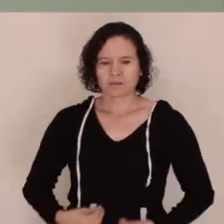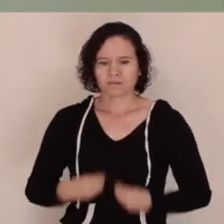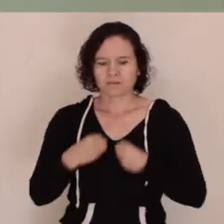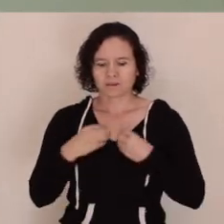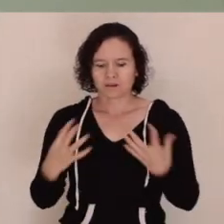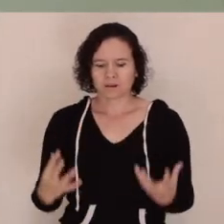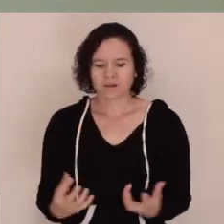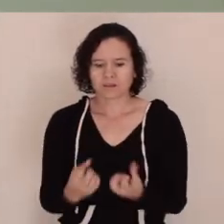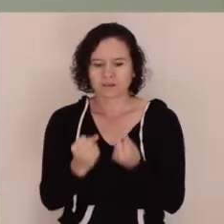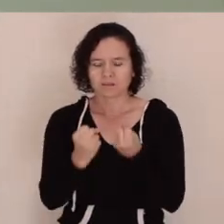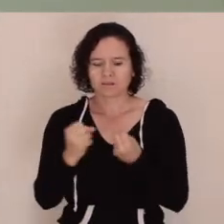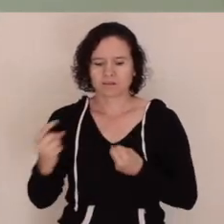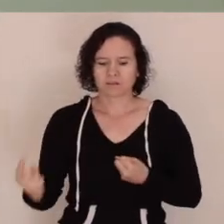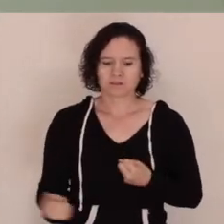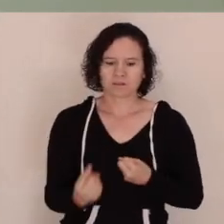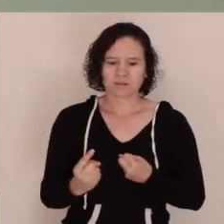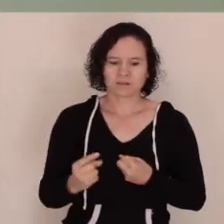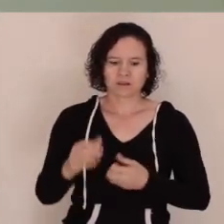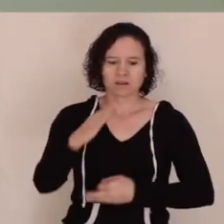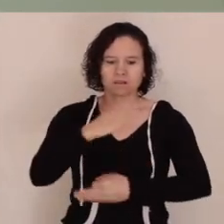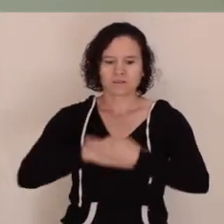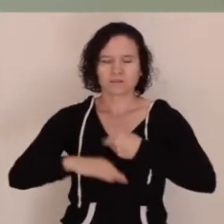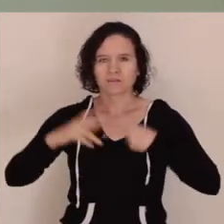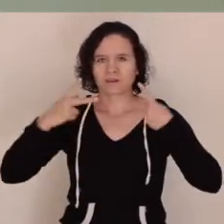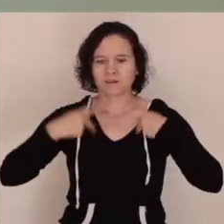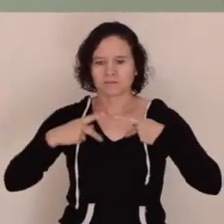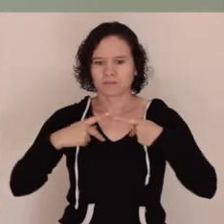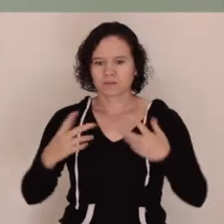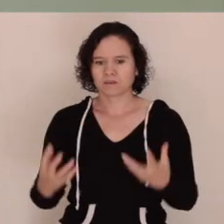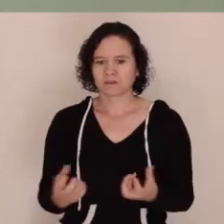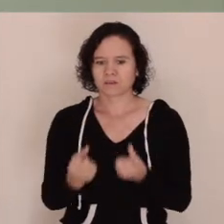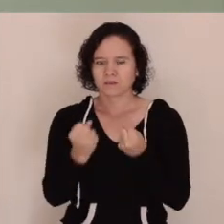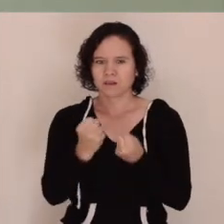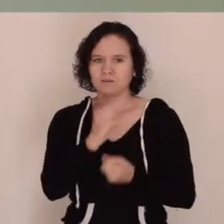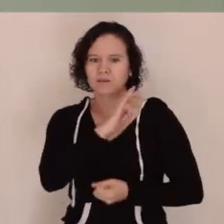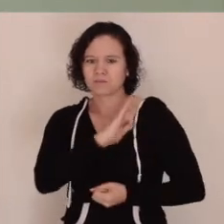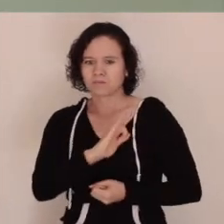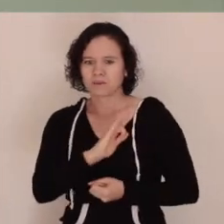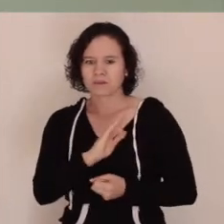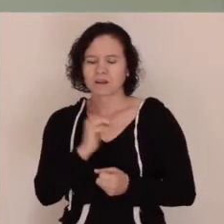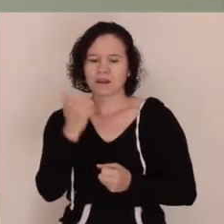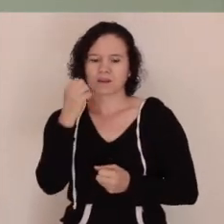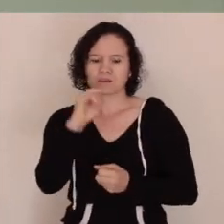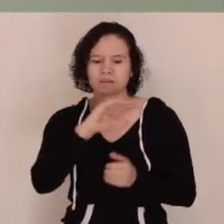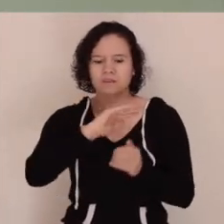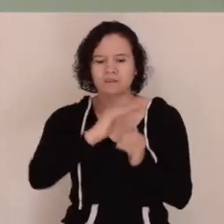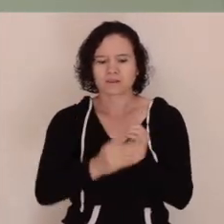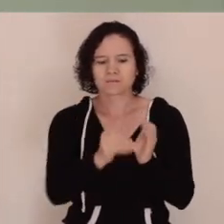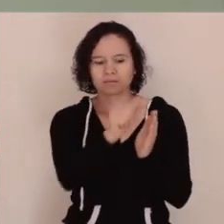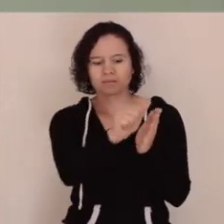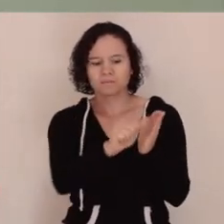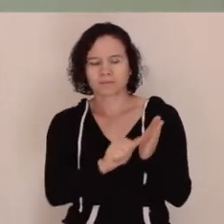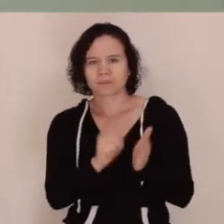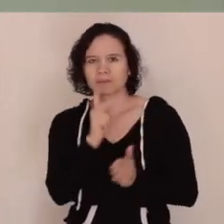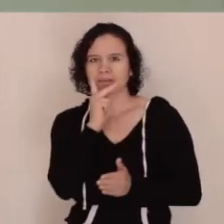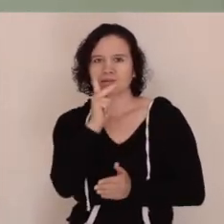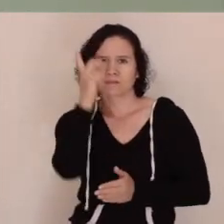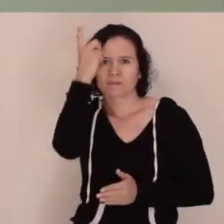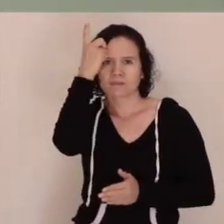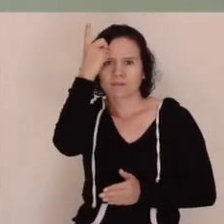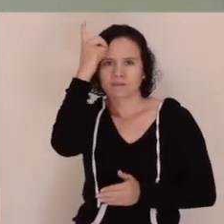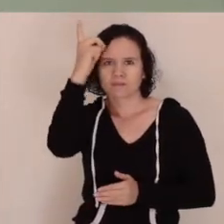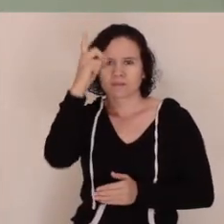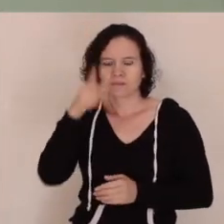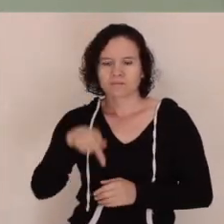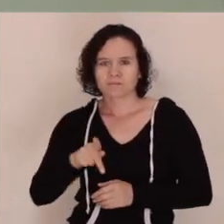quiere que todo ser humano tengamos. Así pues, se acabaría el mes de la Sagrada Escritura, el mes de la